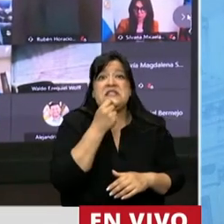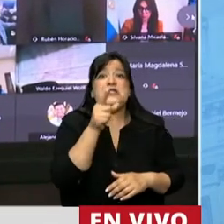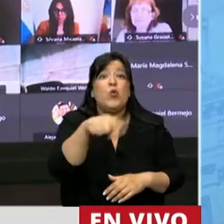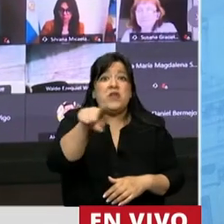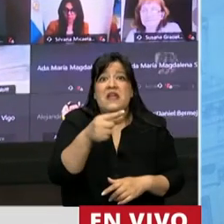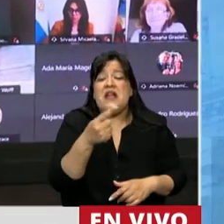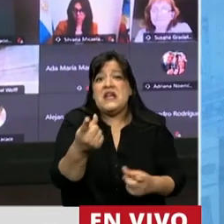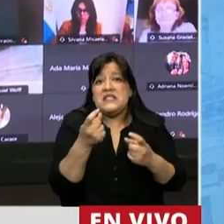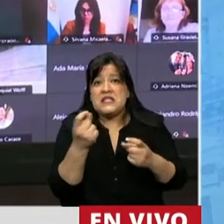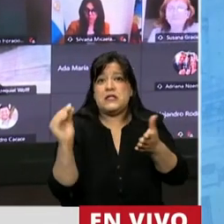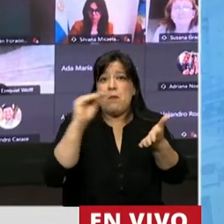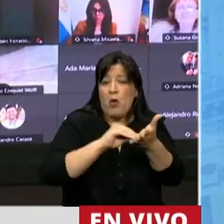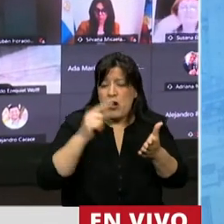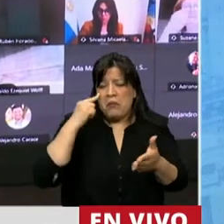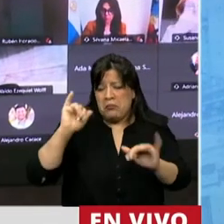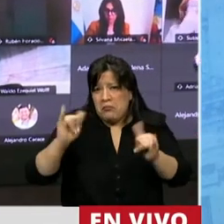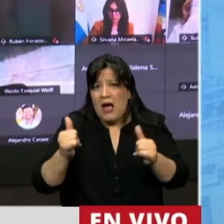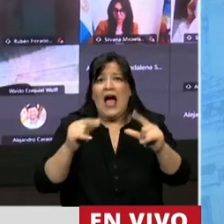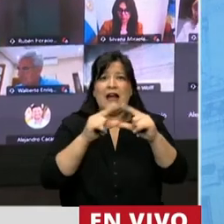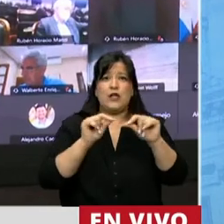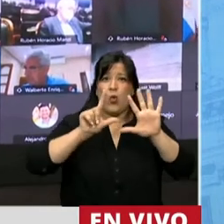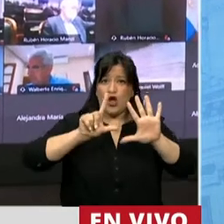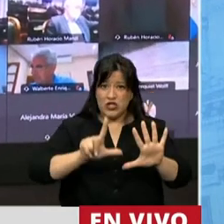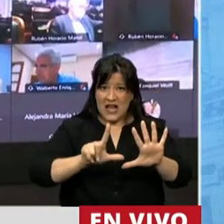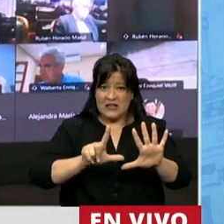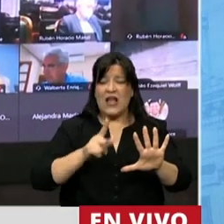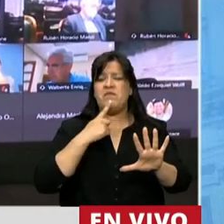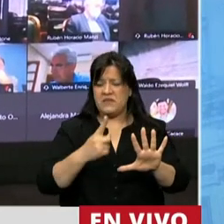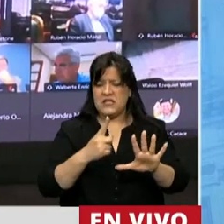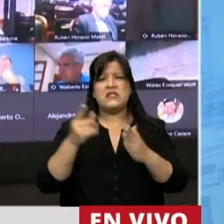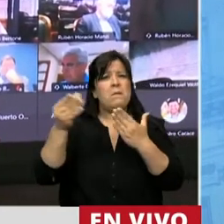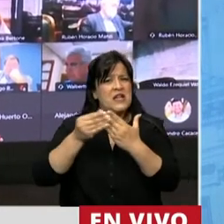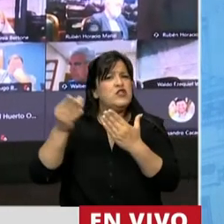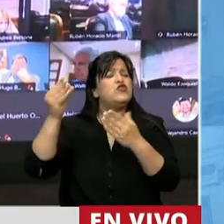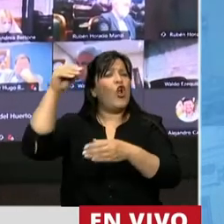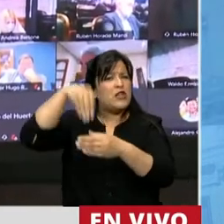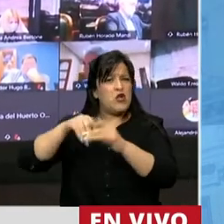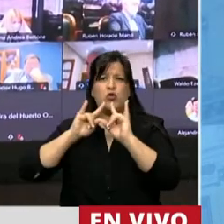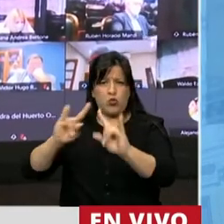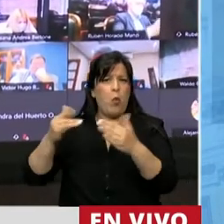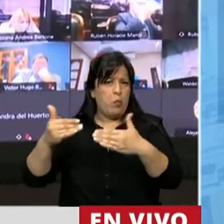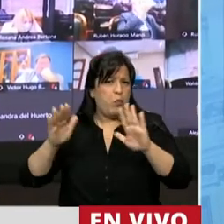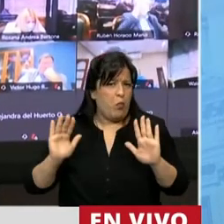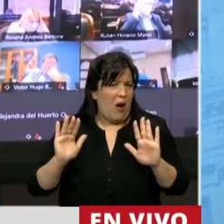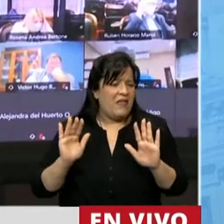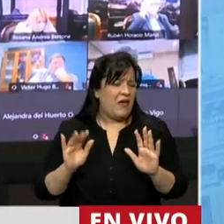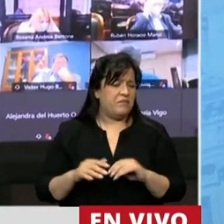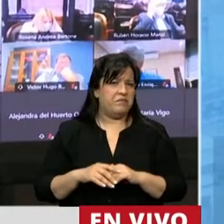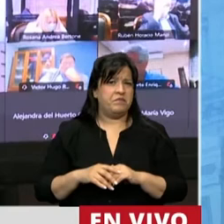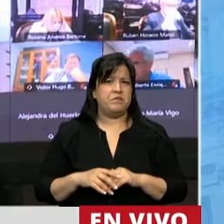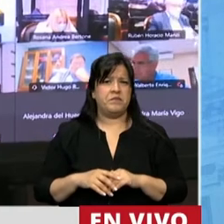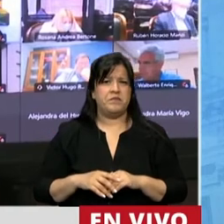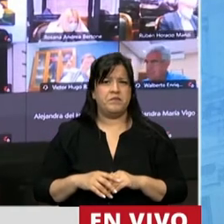yo creo que el artículo 7 faculta al Ministro del Interior y esa reforma no sería objeto, creo yo, de